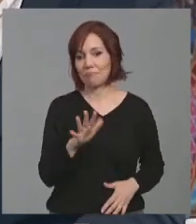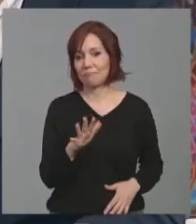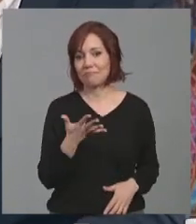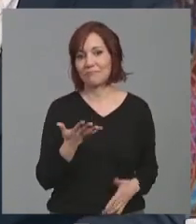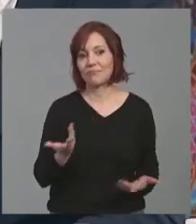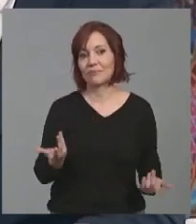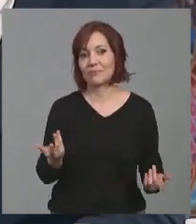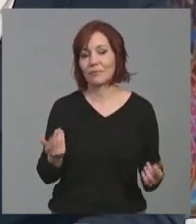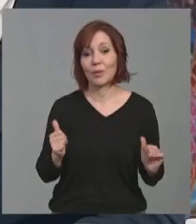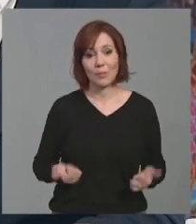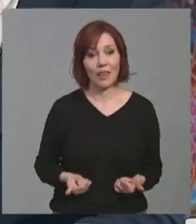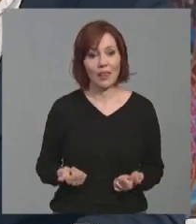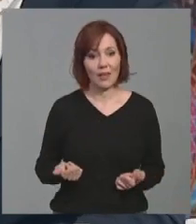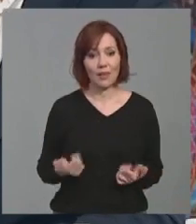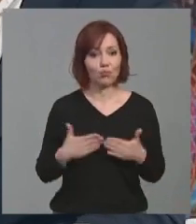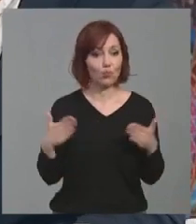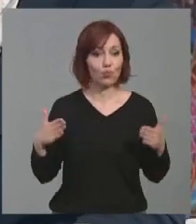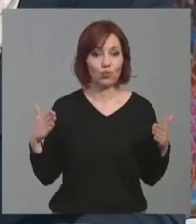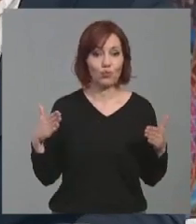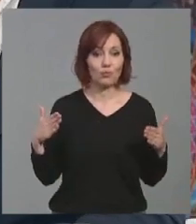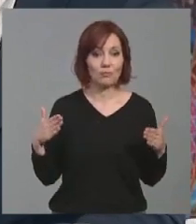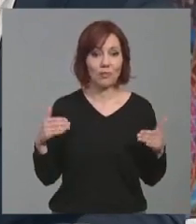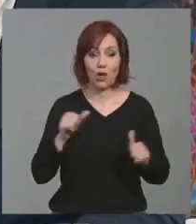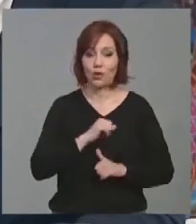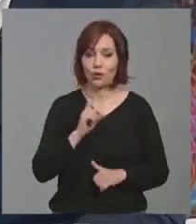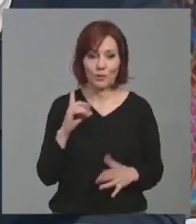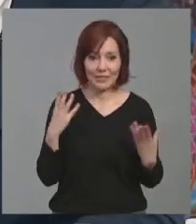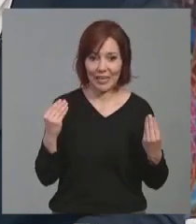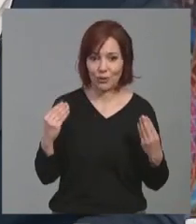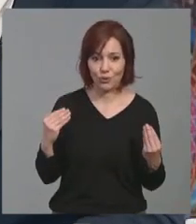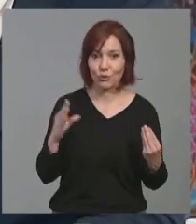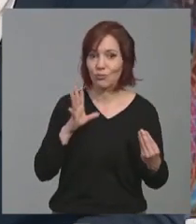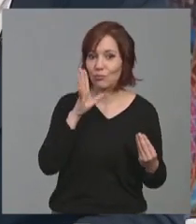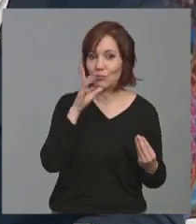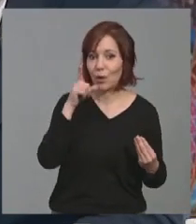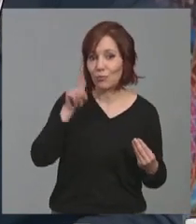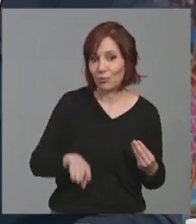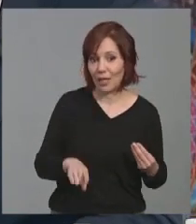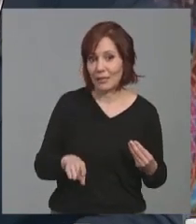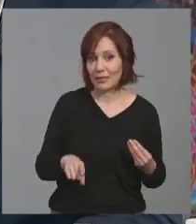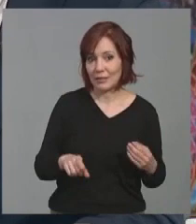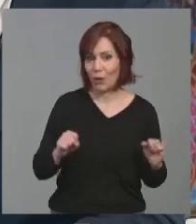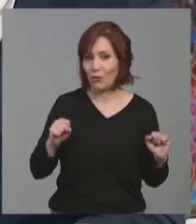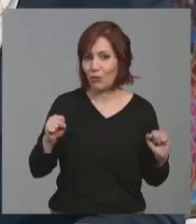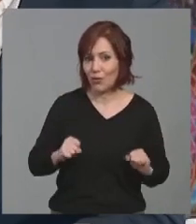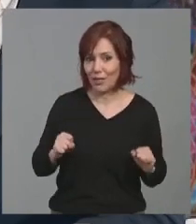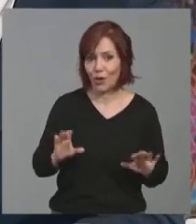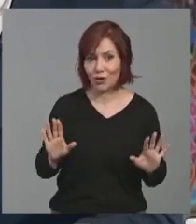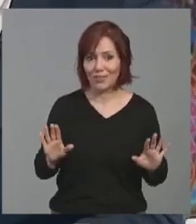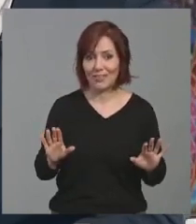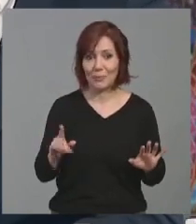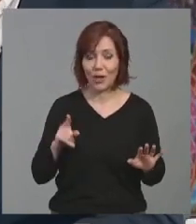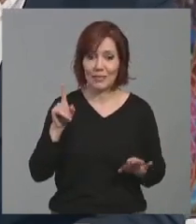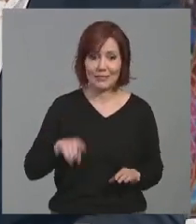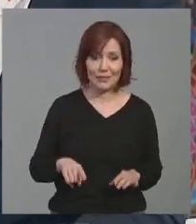esperábamos tantos viajeros, porque, realmente, suele ser un mes frío, suele ser, que no lo ha sido.